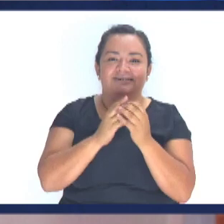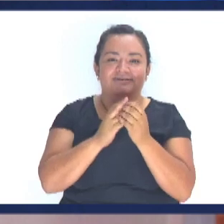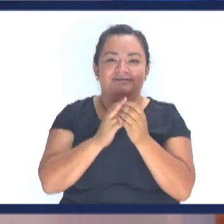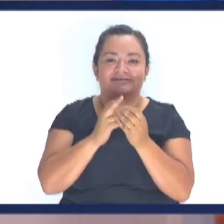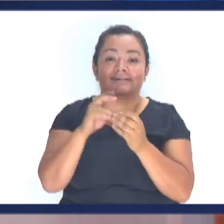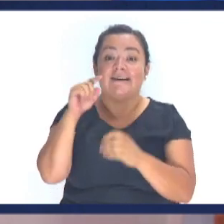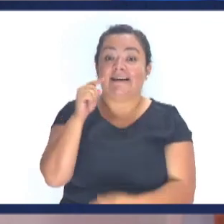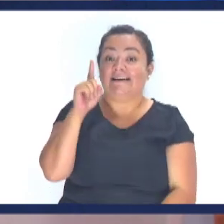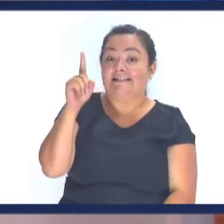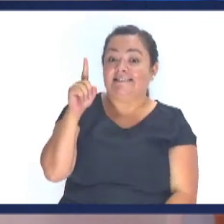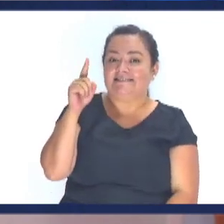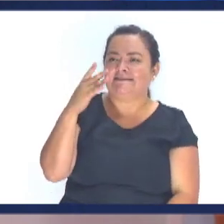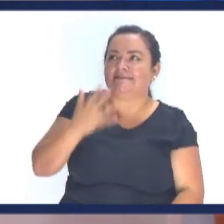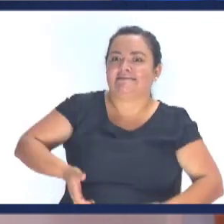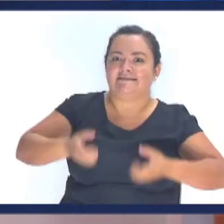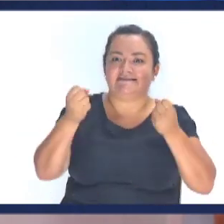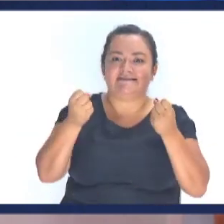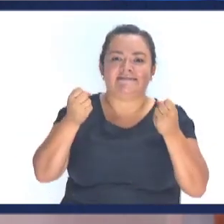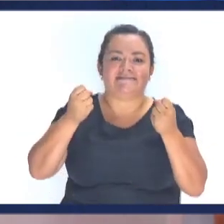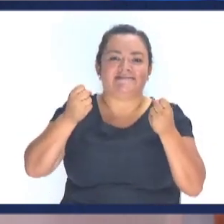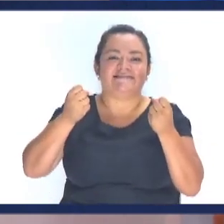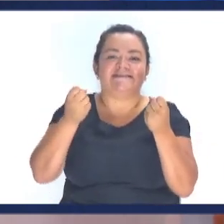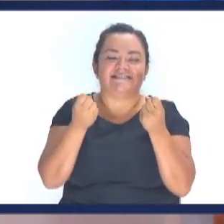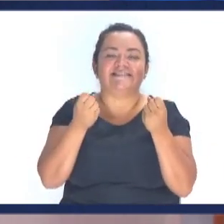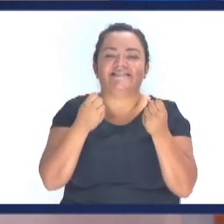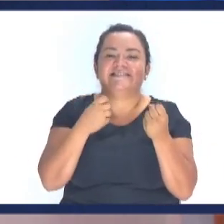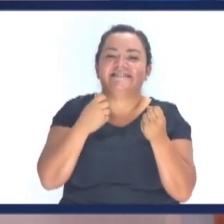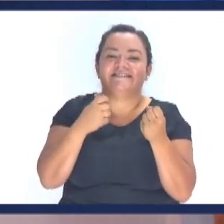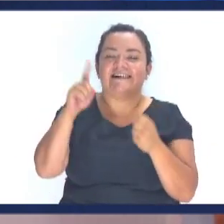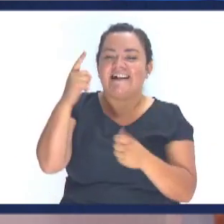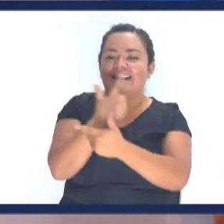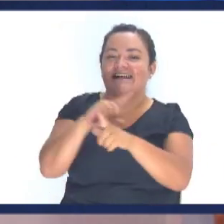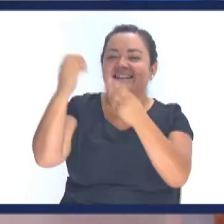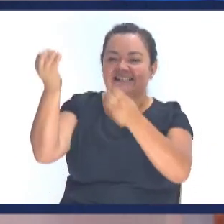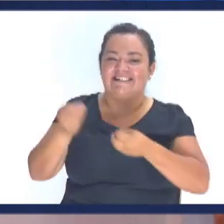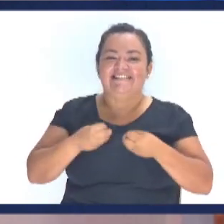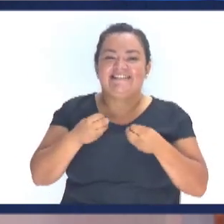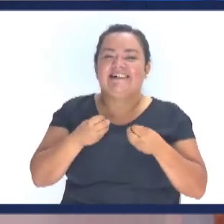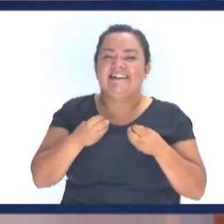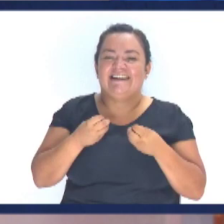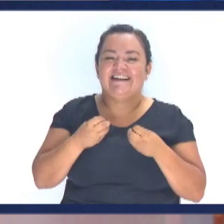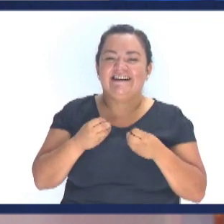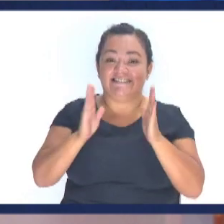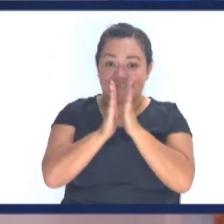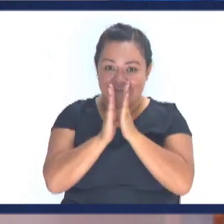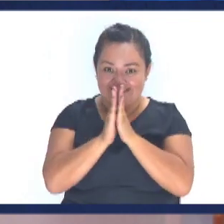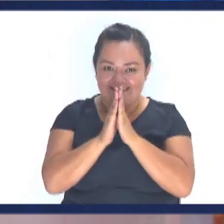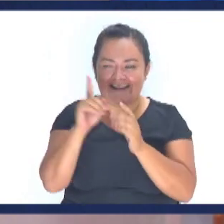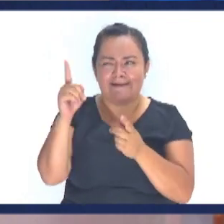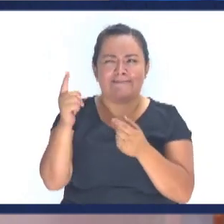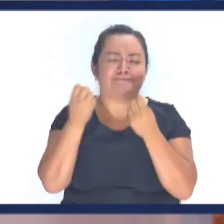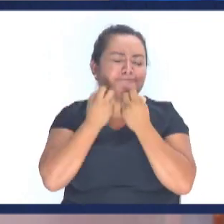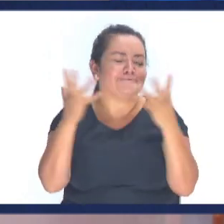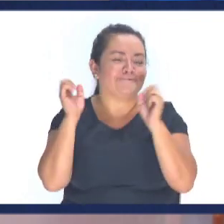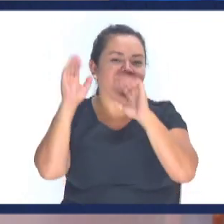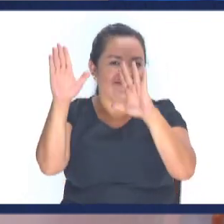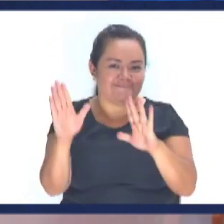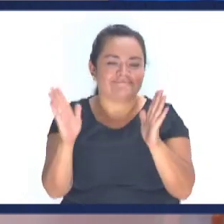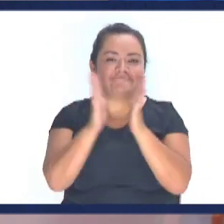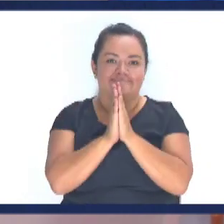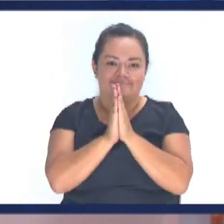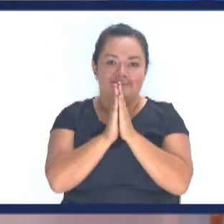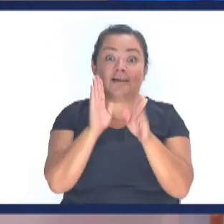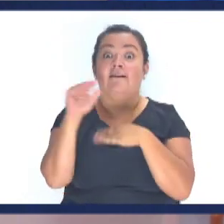sanador lo cual es cierto ¿Cuántos dicen amén? Amén Él es libertador ¿Cuántos dicen amén a eso? Amén Él es multiplicador